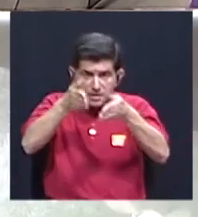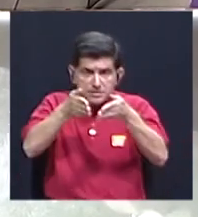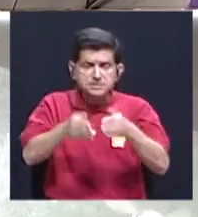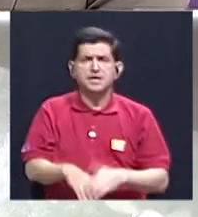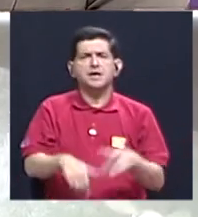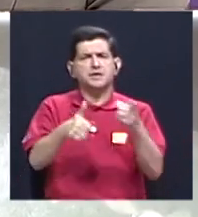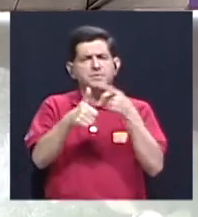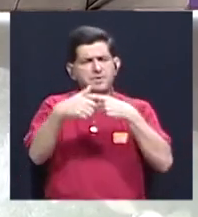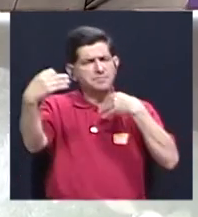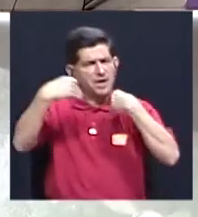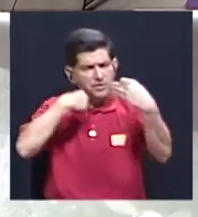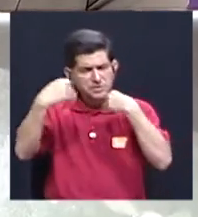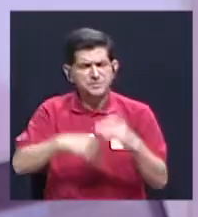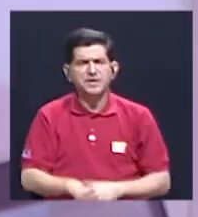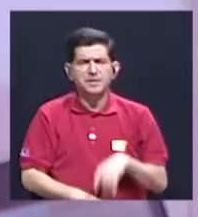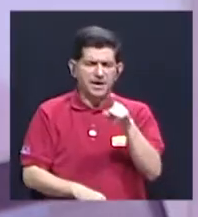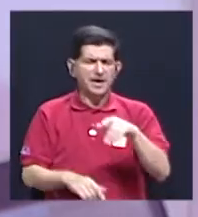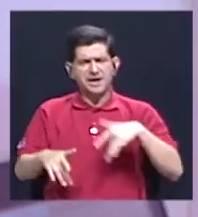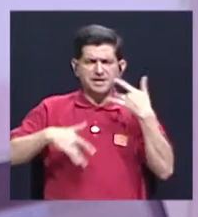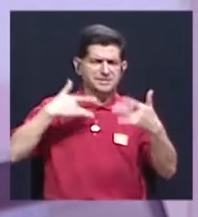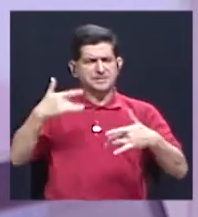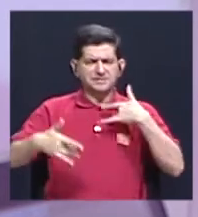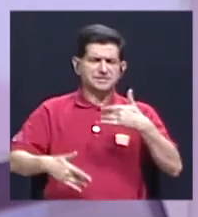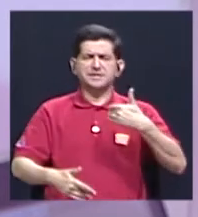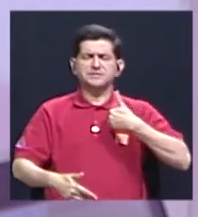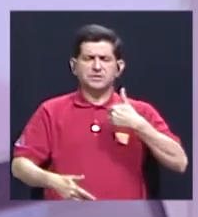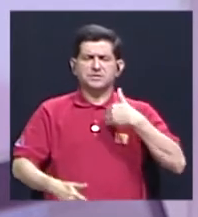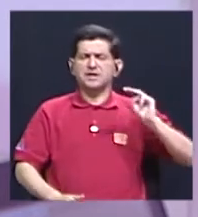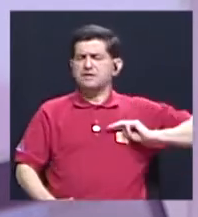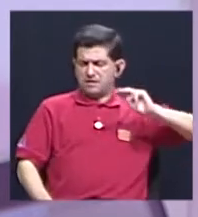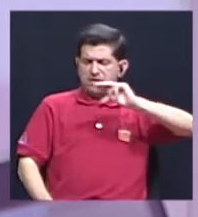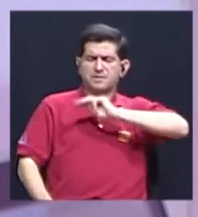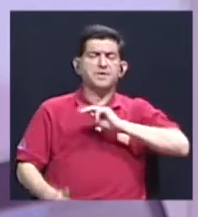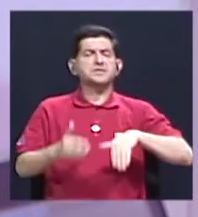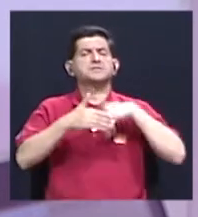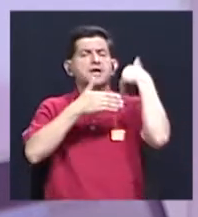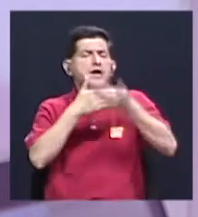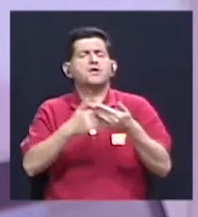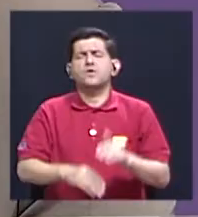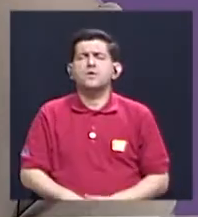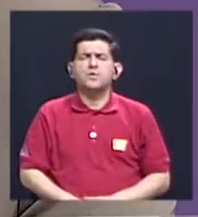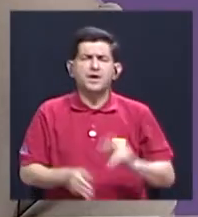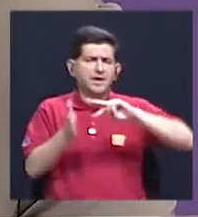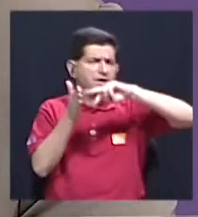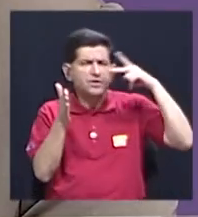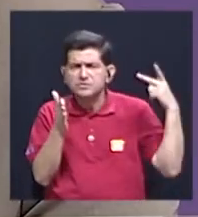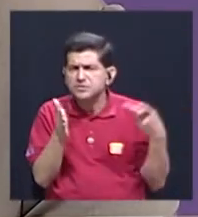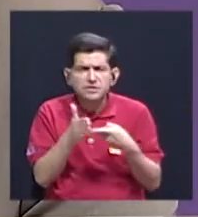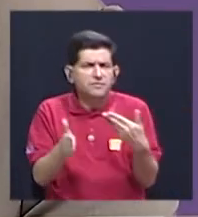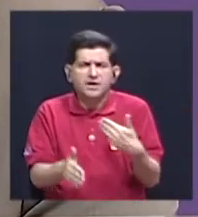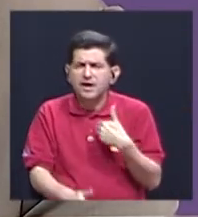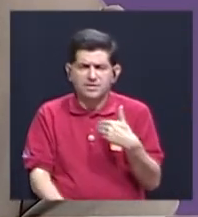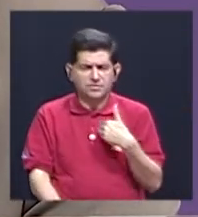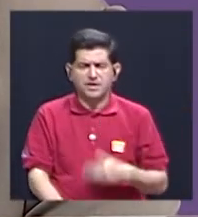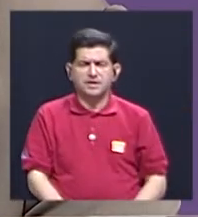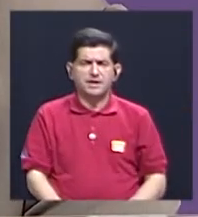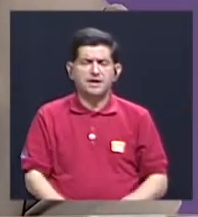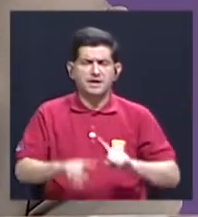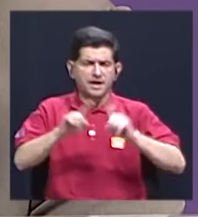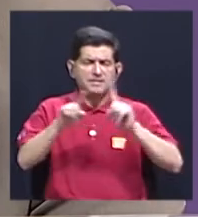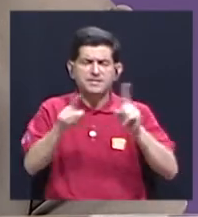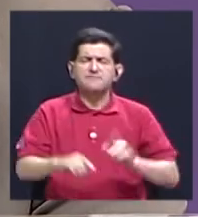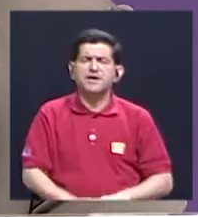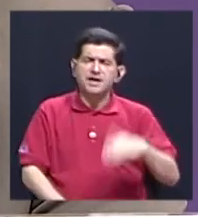¿cómo fue ese feeling cuando usted llega directamente al Ministerio? Y después, ¿qué ha significado en códigos de